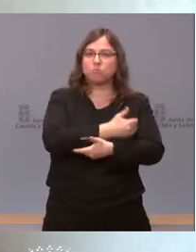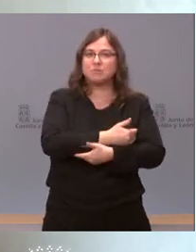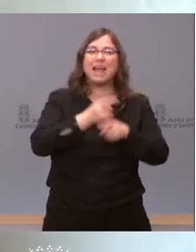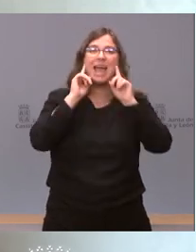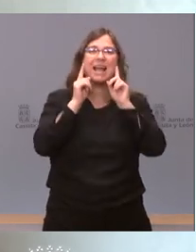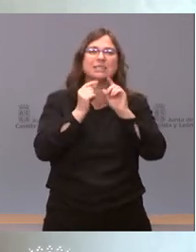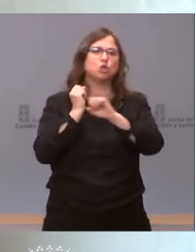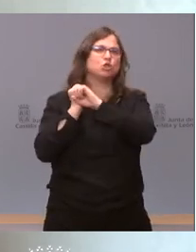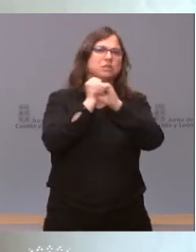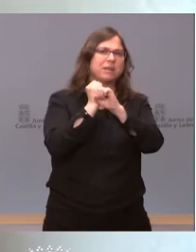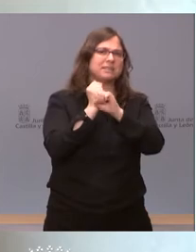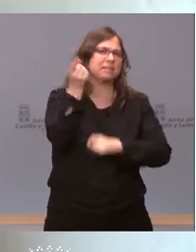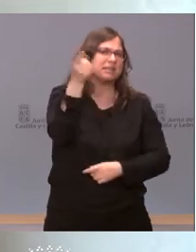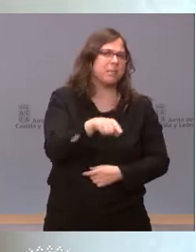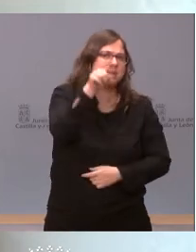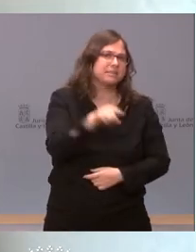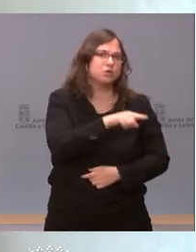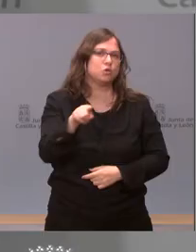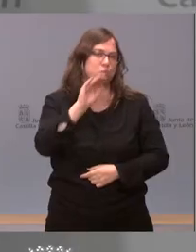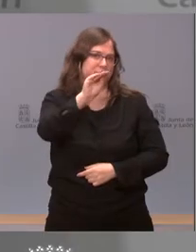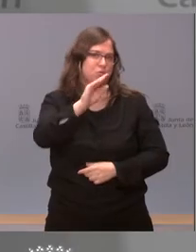lo ha hecho así también gracias